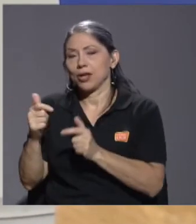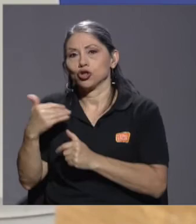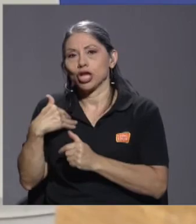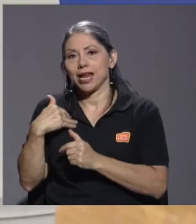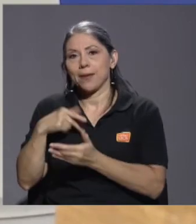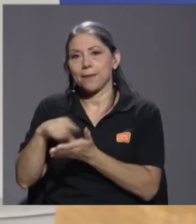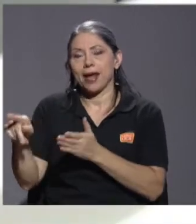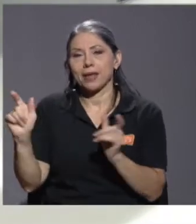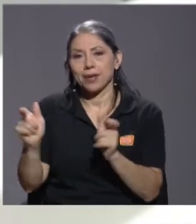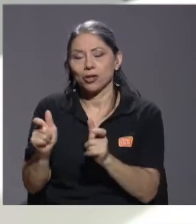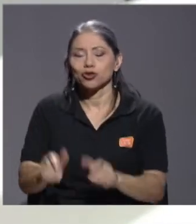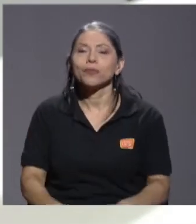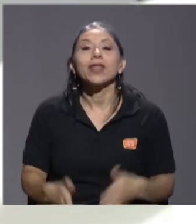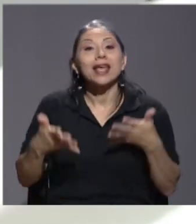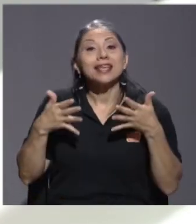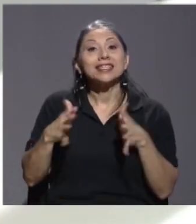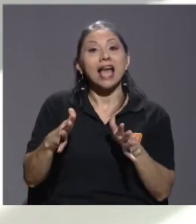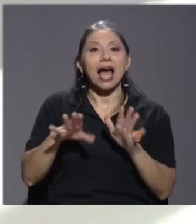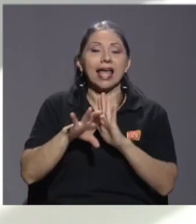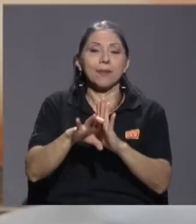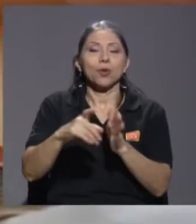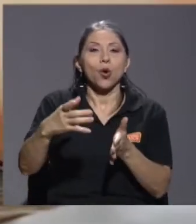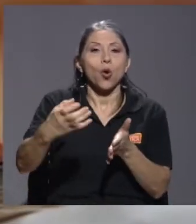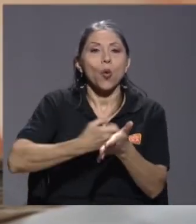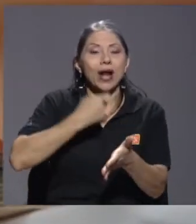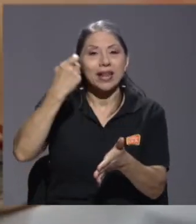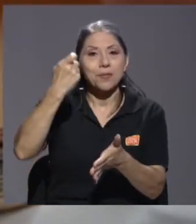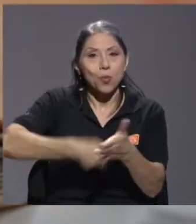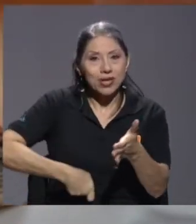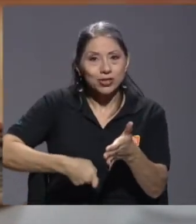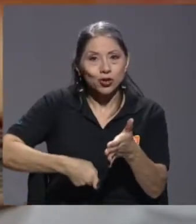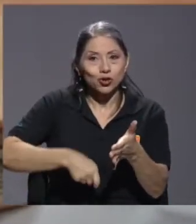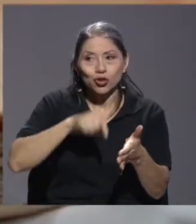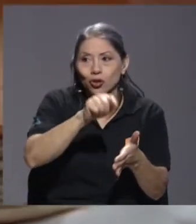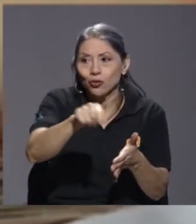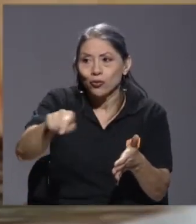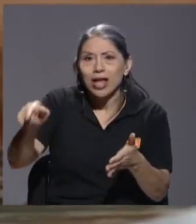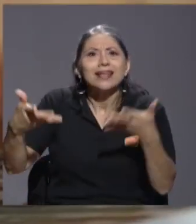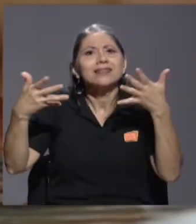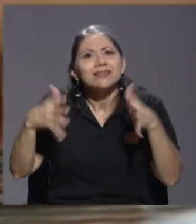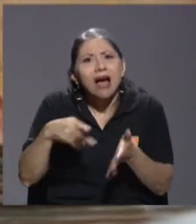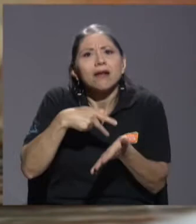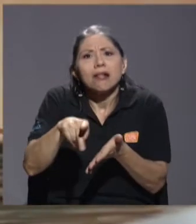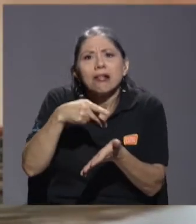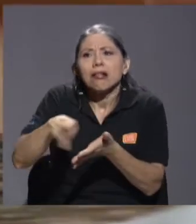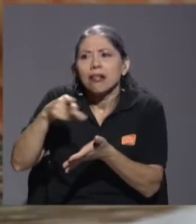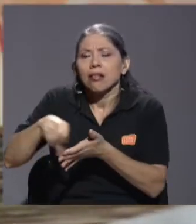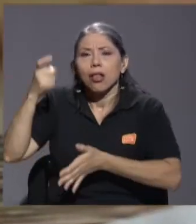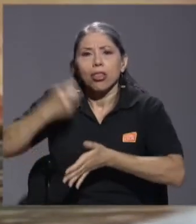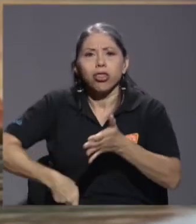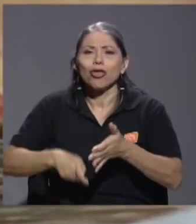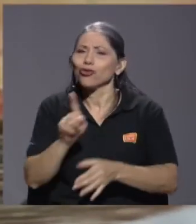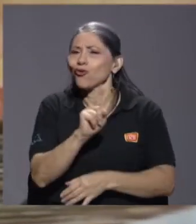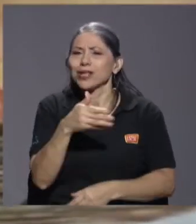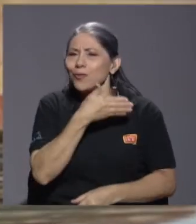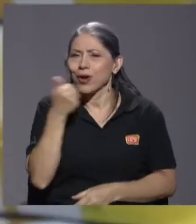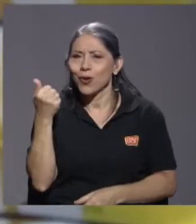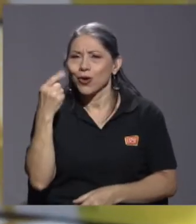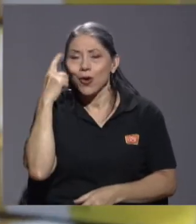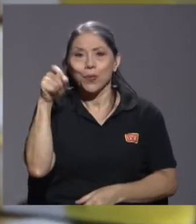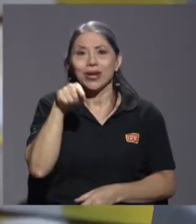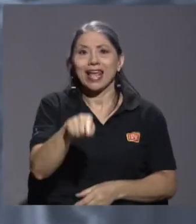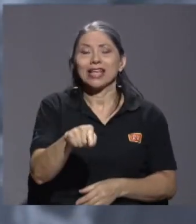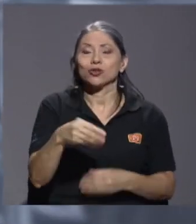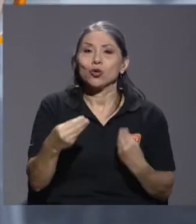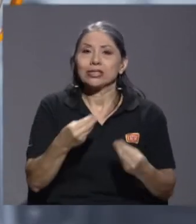mercados donde ya están muy cargados no es lo mejor, sino más porque generan costos muy altos.